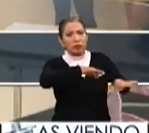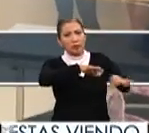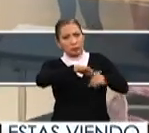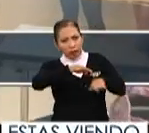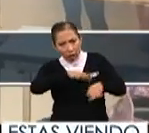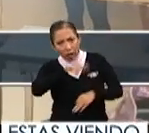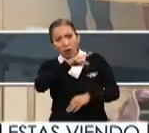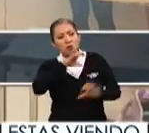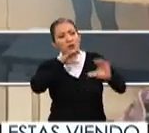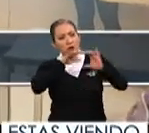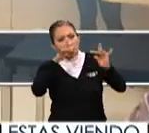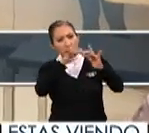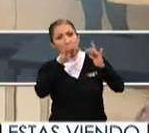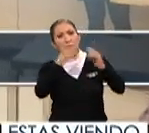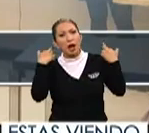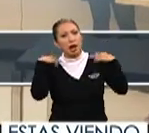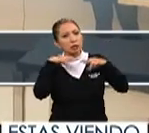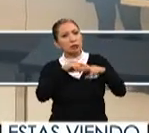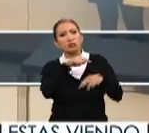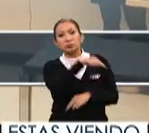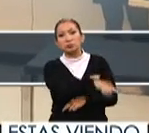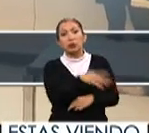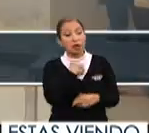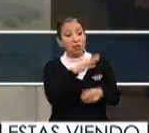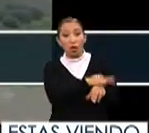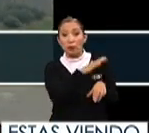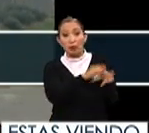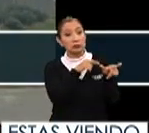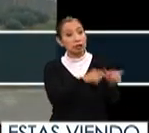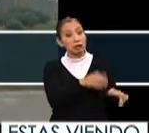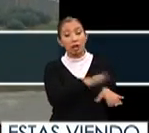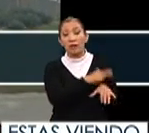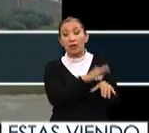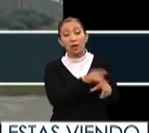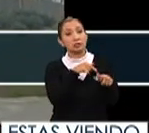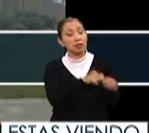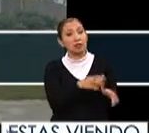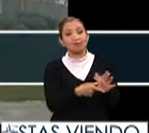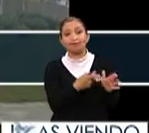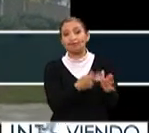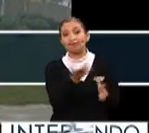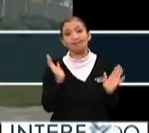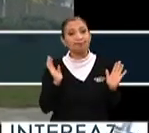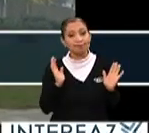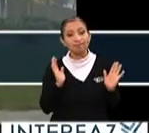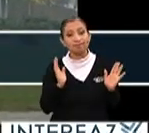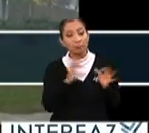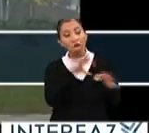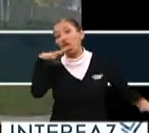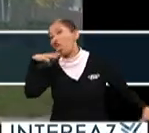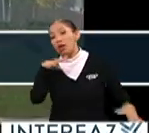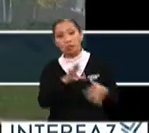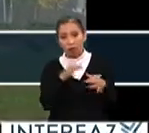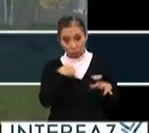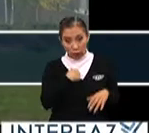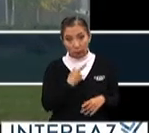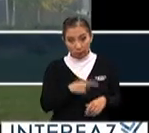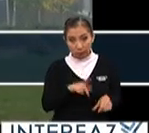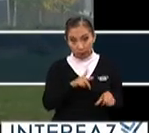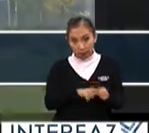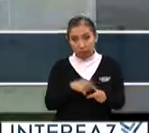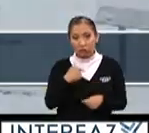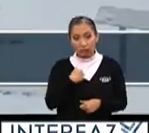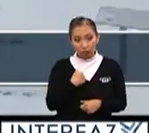trabajos comunicándote con tus profesores porque tus promedios siguen y tus calificaciones continúan entonces yo en lo personal